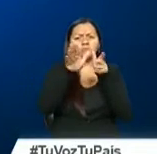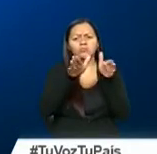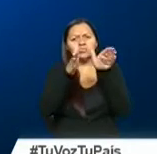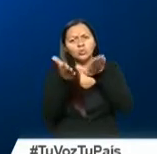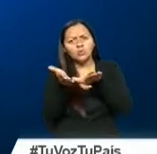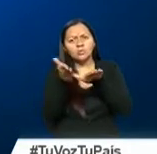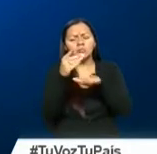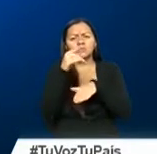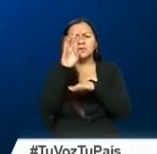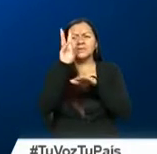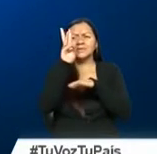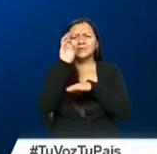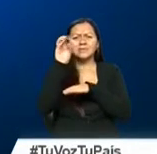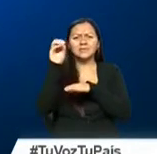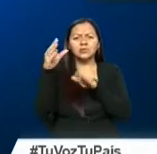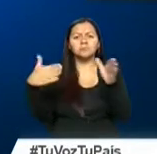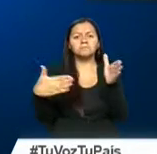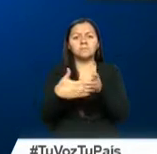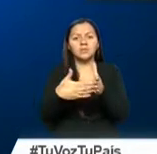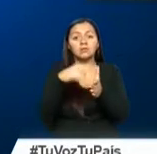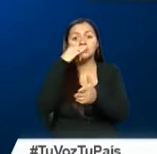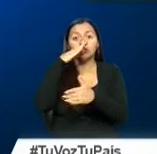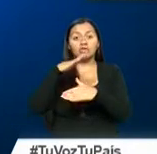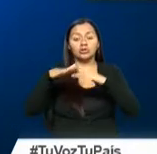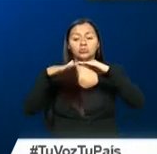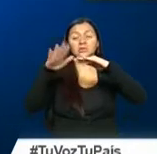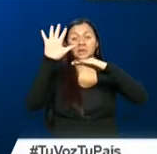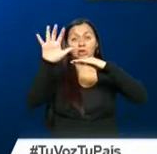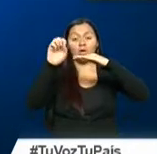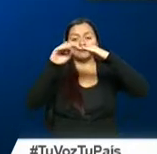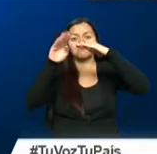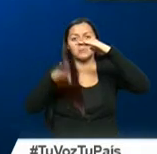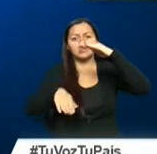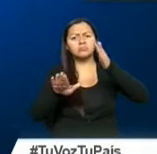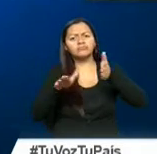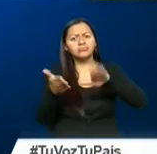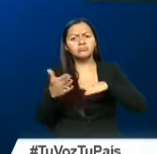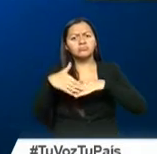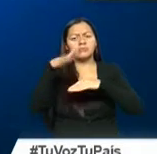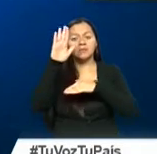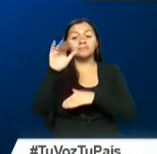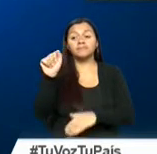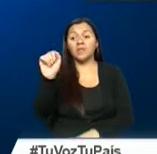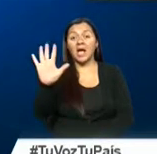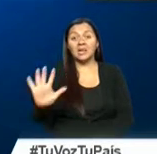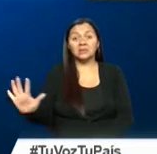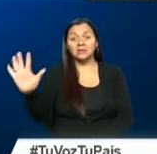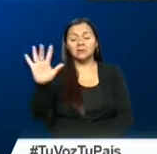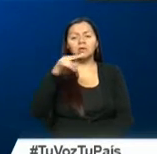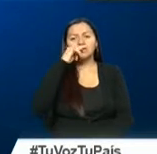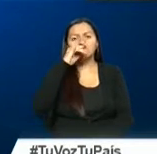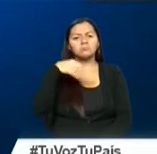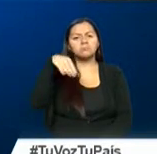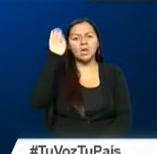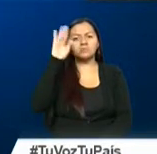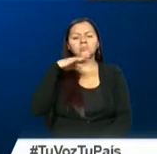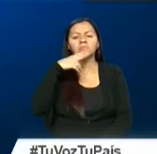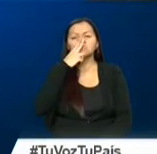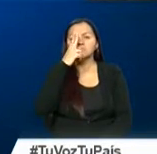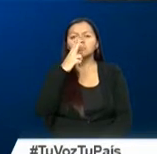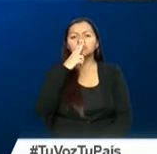de unos 600.000 niños menores de cinco años. El sur de Asia es la zona donde hay más niños que respiran aire muy contaminado